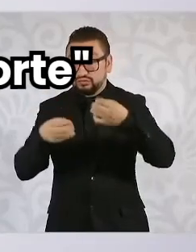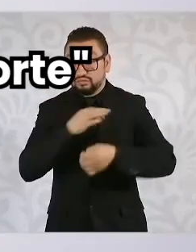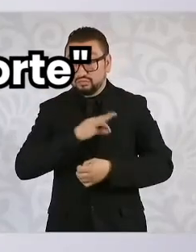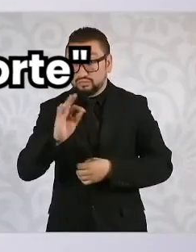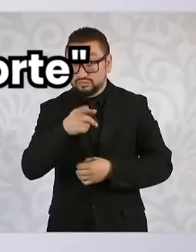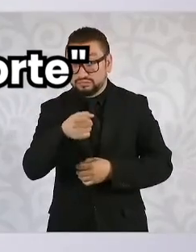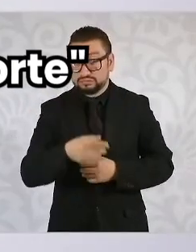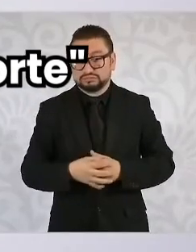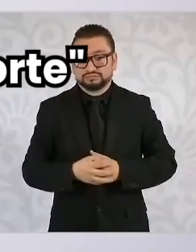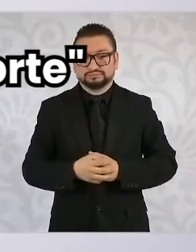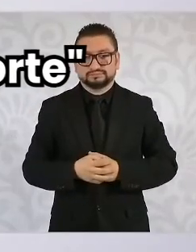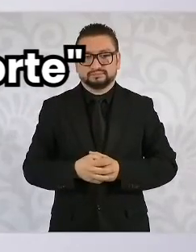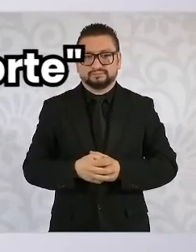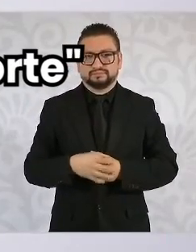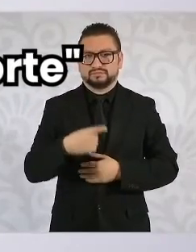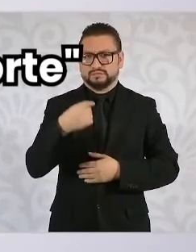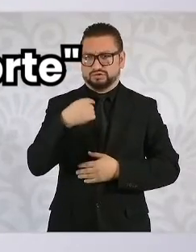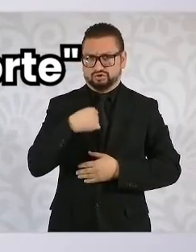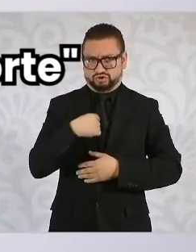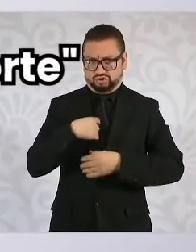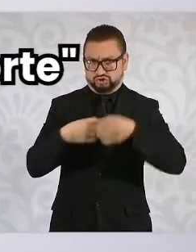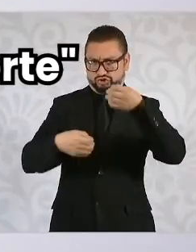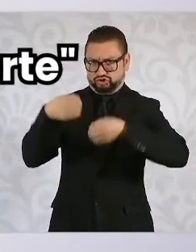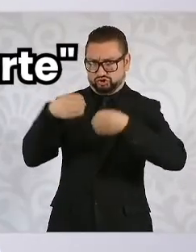No me voy a reunir con la Corte.